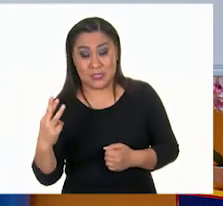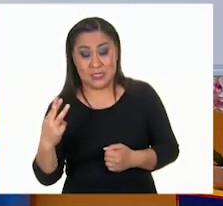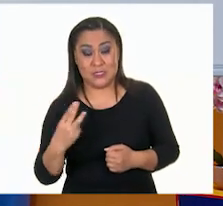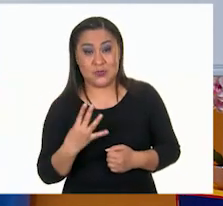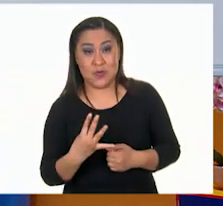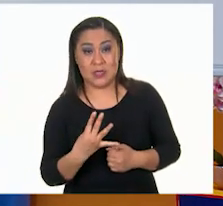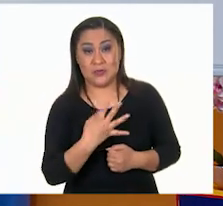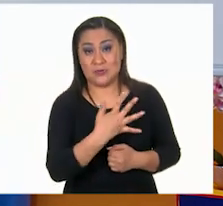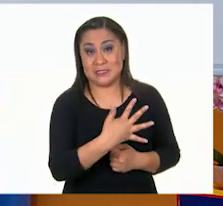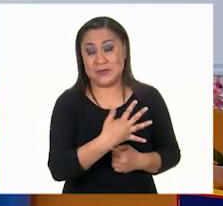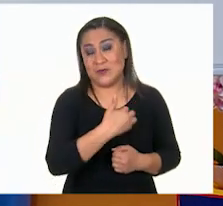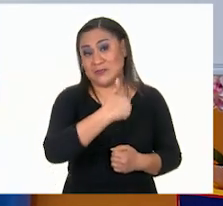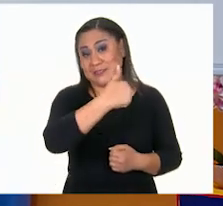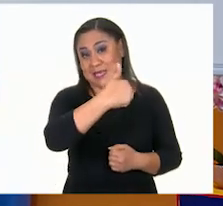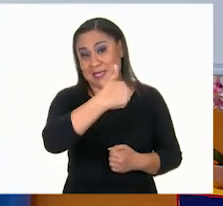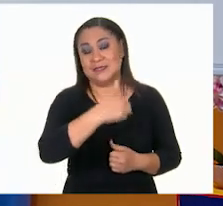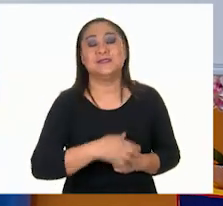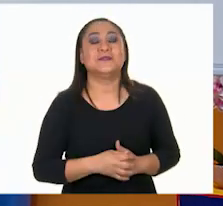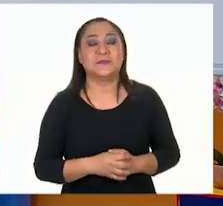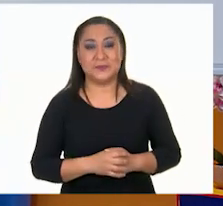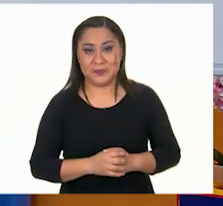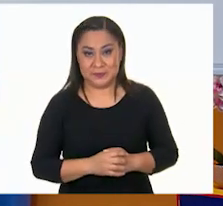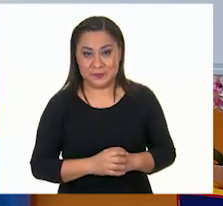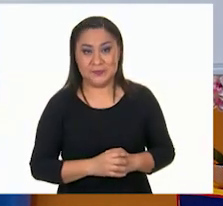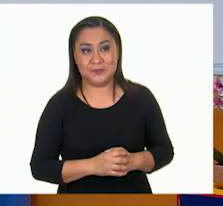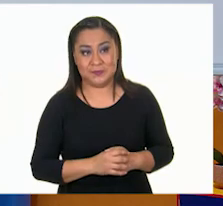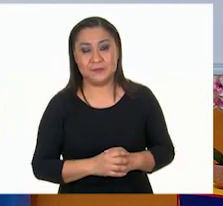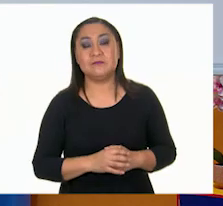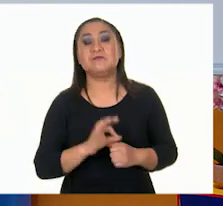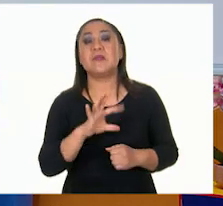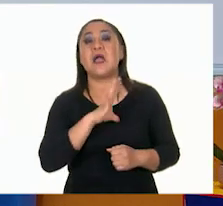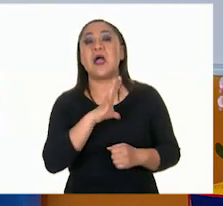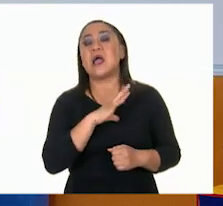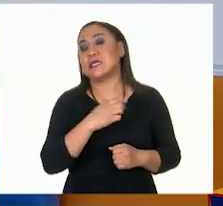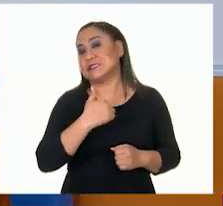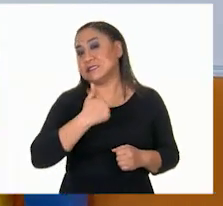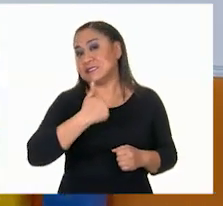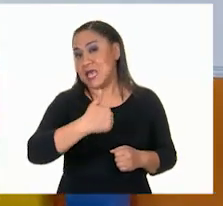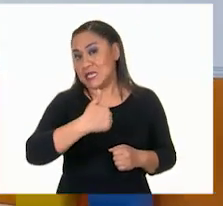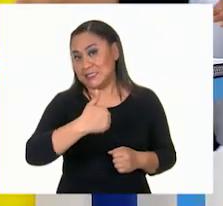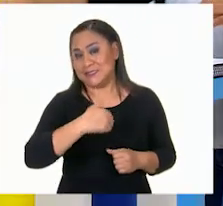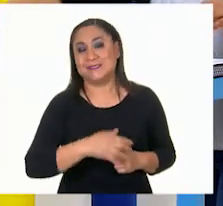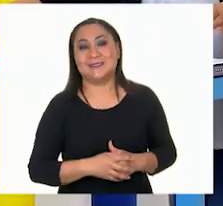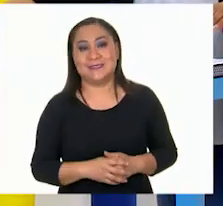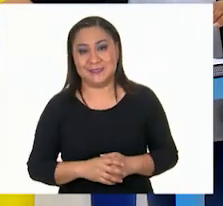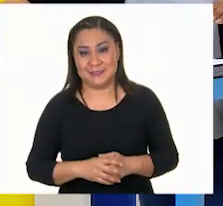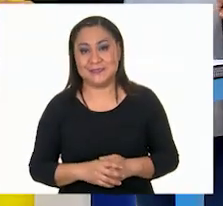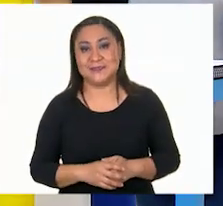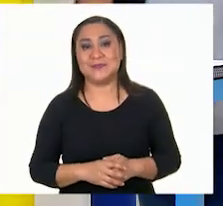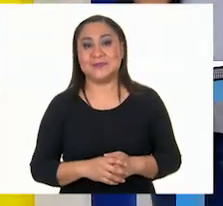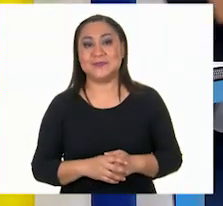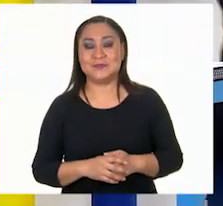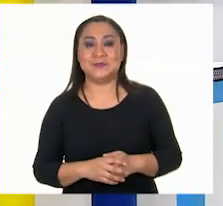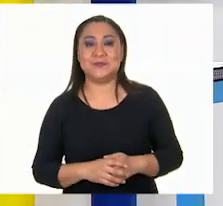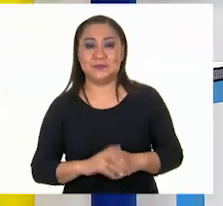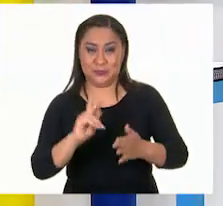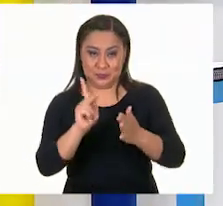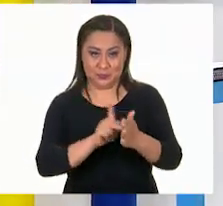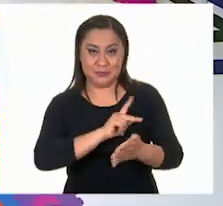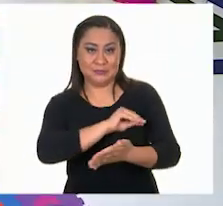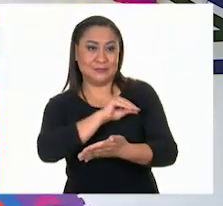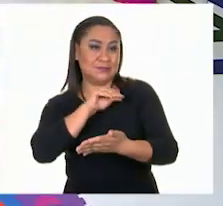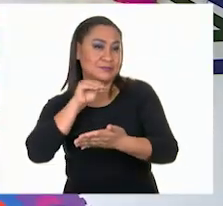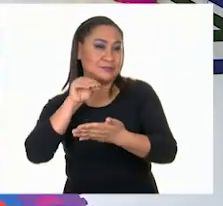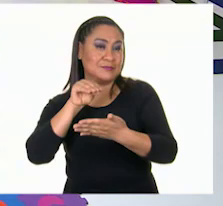cuatro, cinco, seis. Seis. Tenemos seis caras. Muy bien. Vamos a colocar el seis.